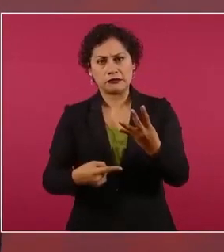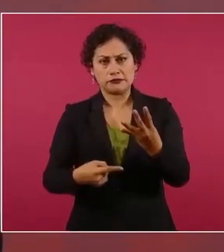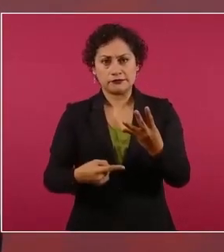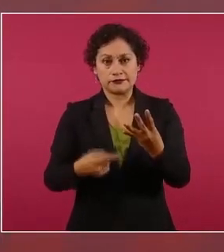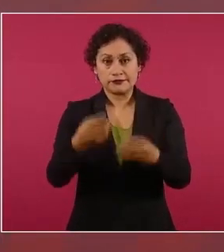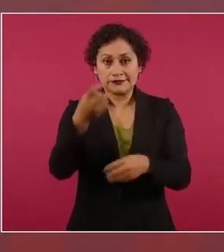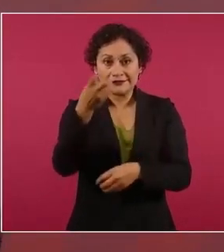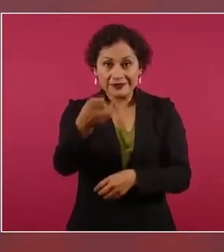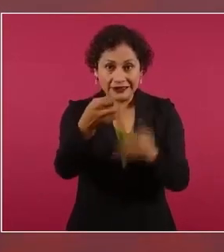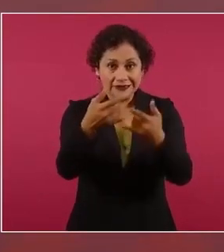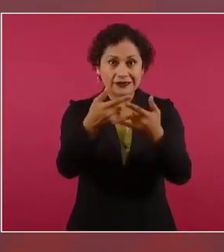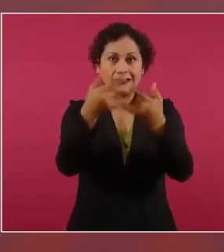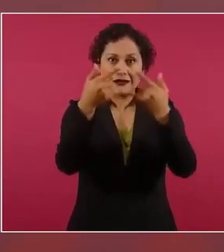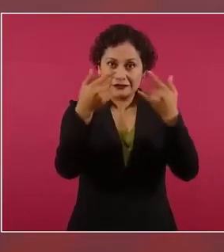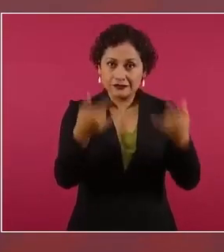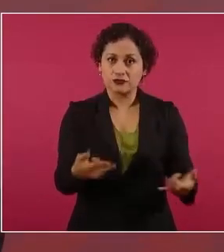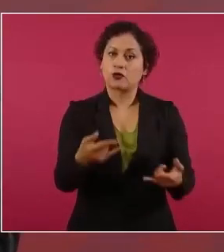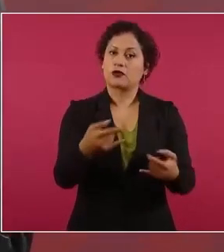y como